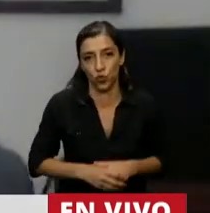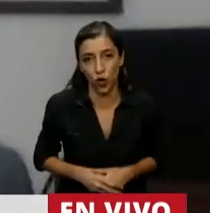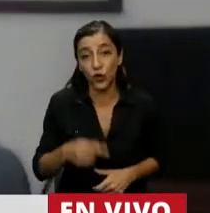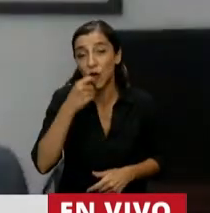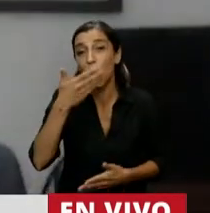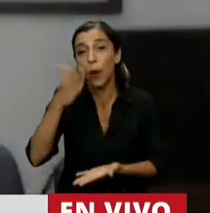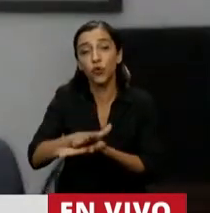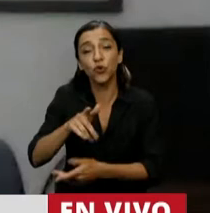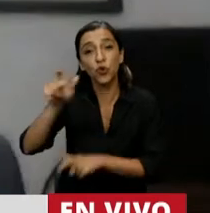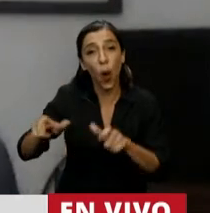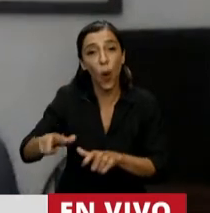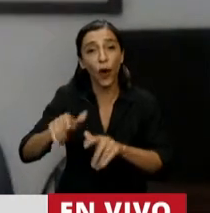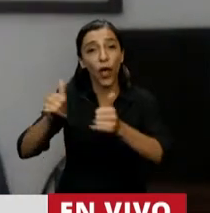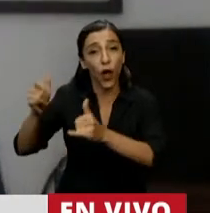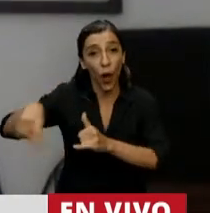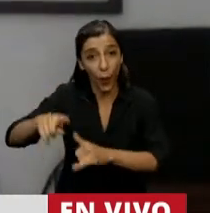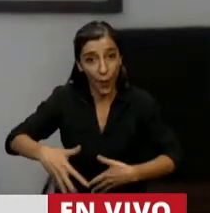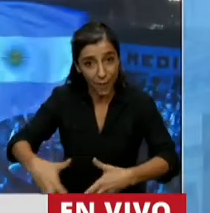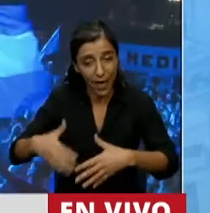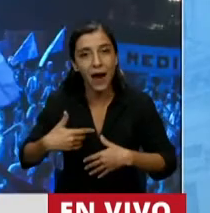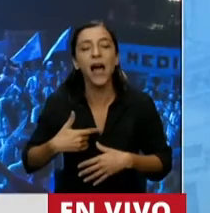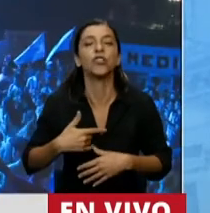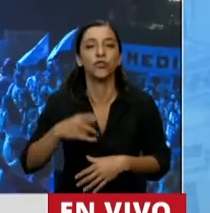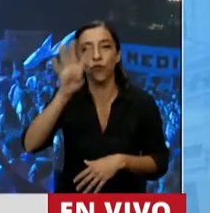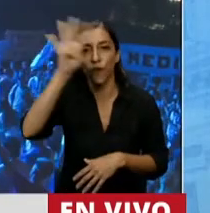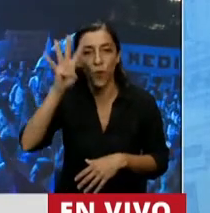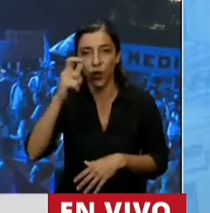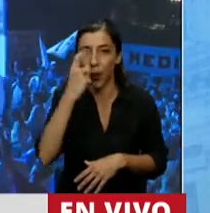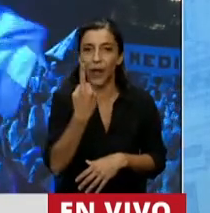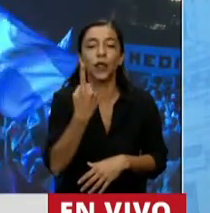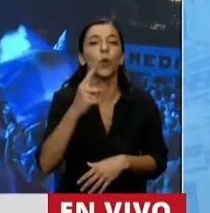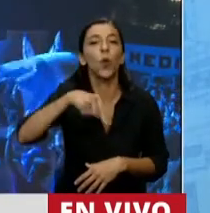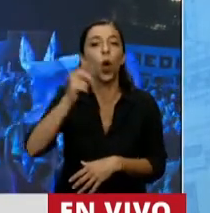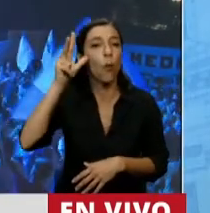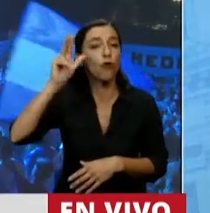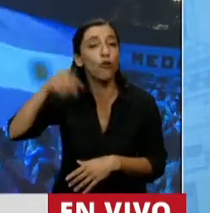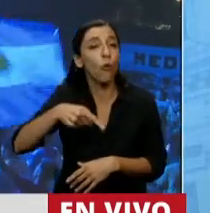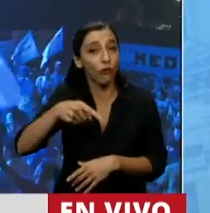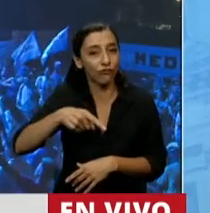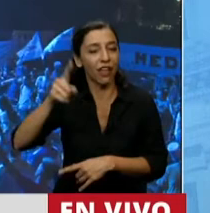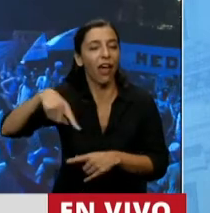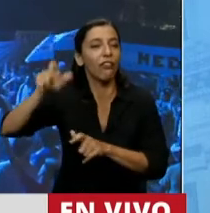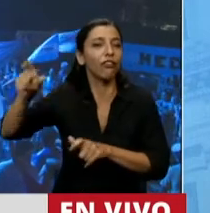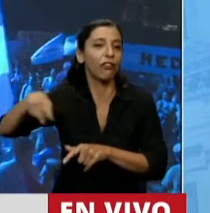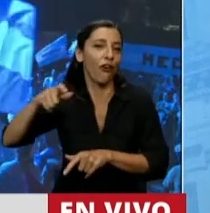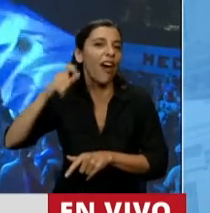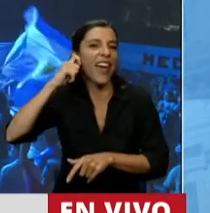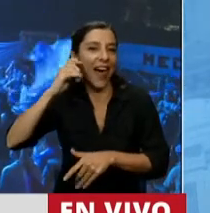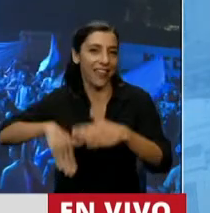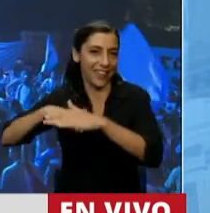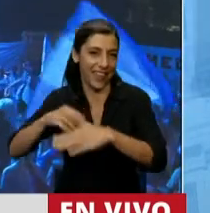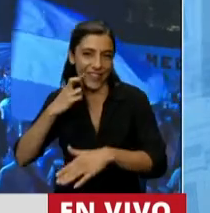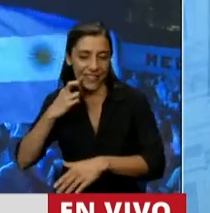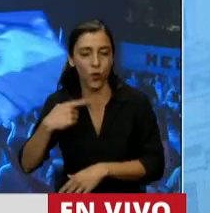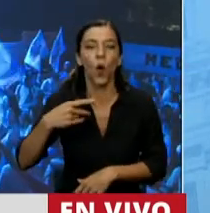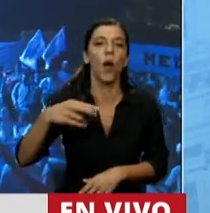la provincia de Formosa tiene el 21,8 por ciento de embarazo adolescente, tendiendo esto hasta los 19 años. Corrientes